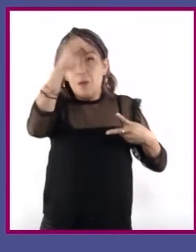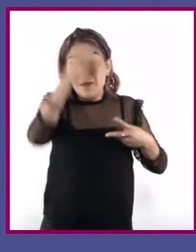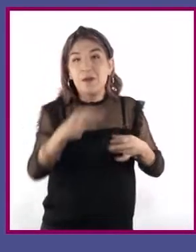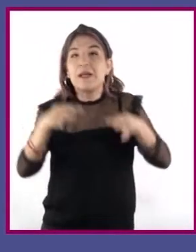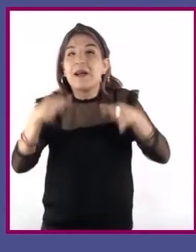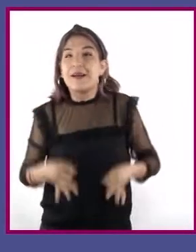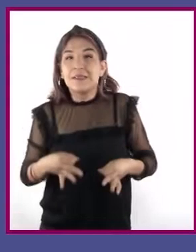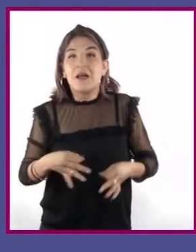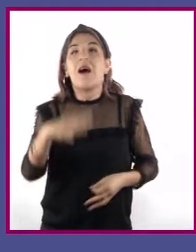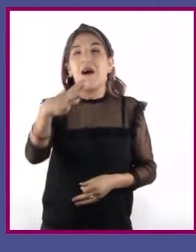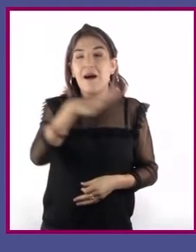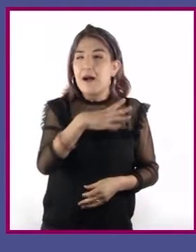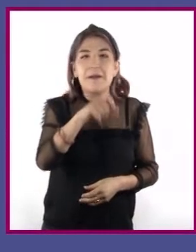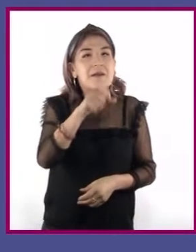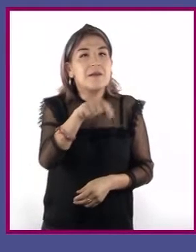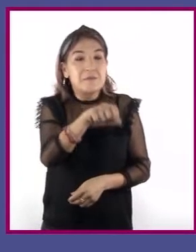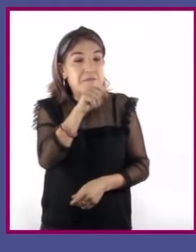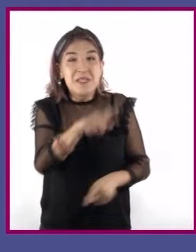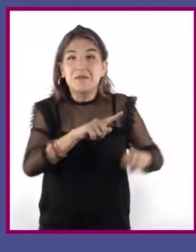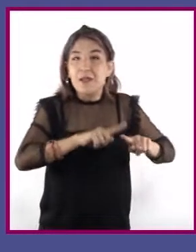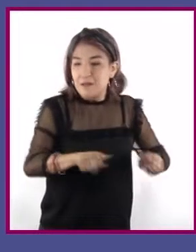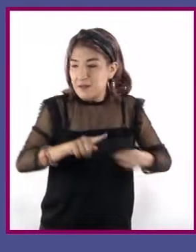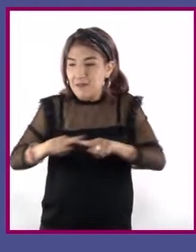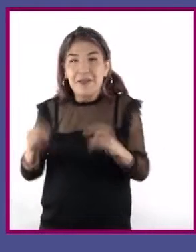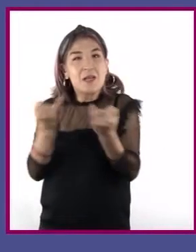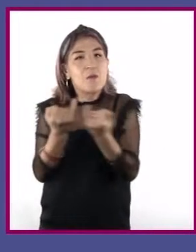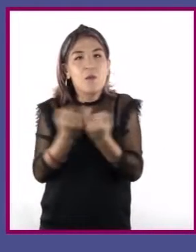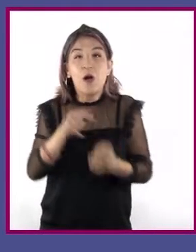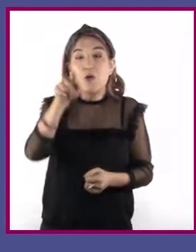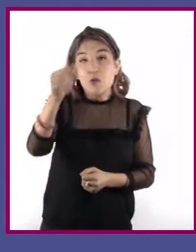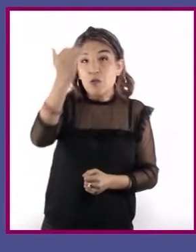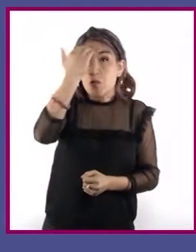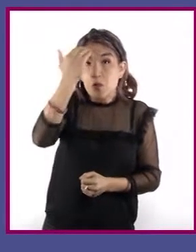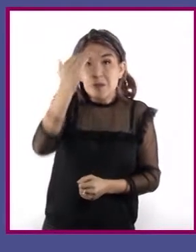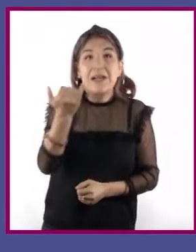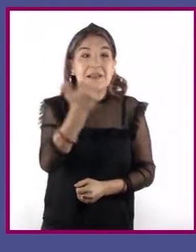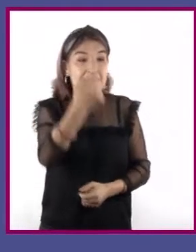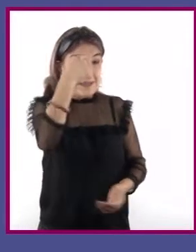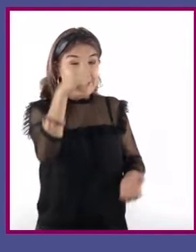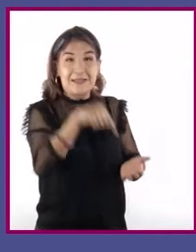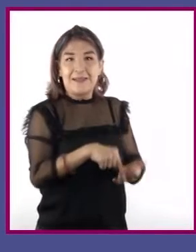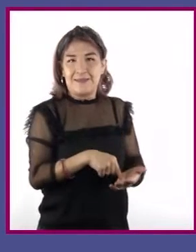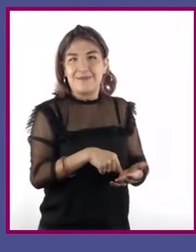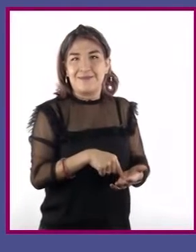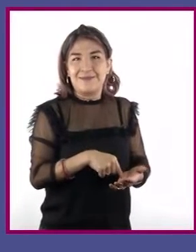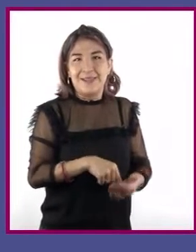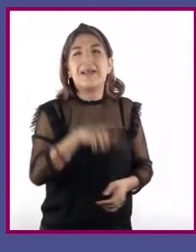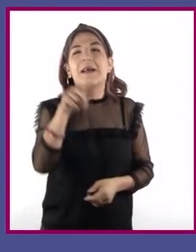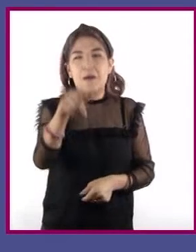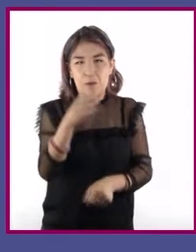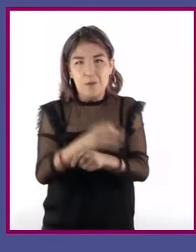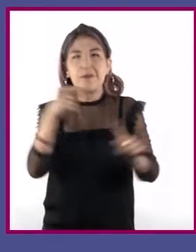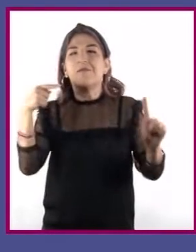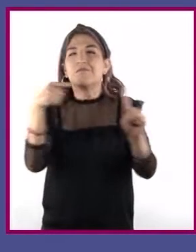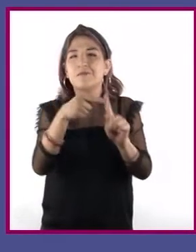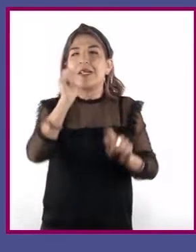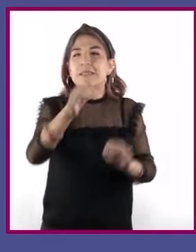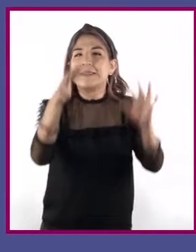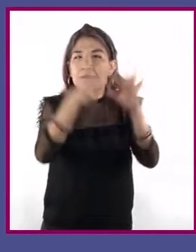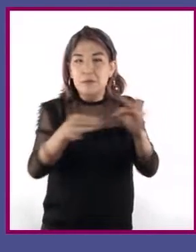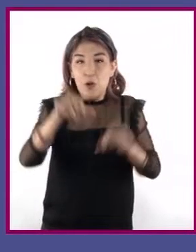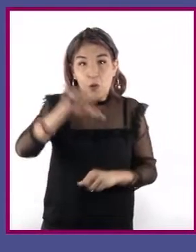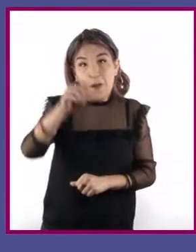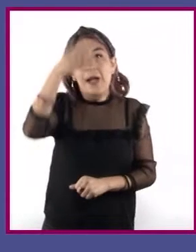existe la misma diferencia que hay entre conocimiento y creencia. Damos énfasis a este